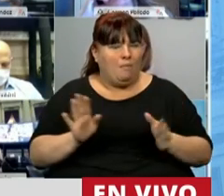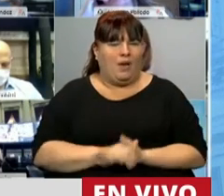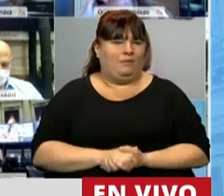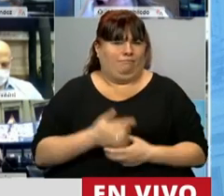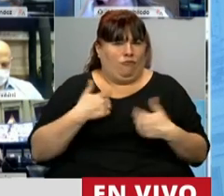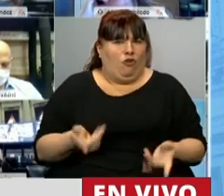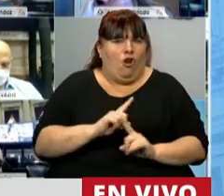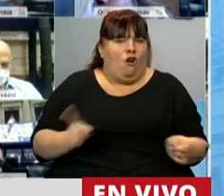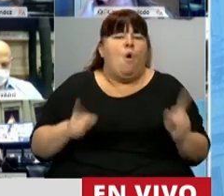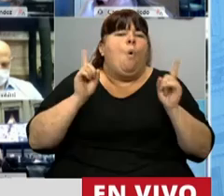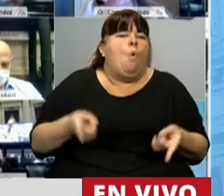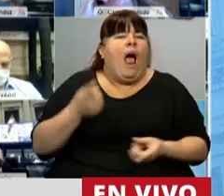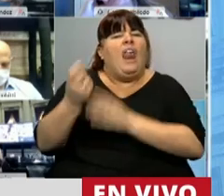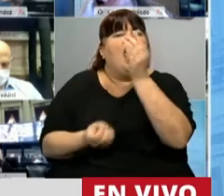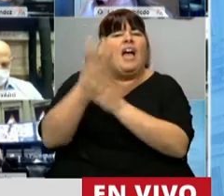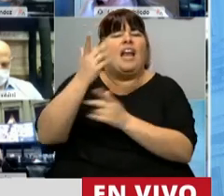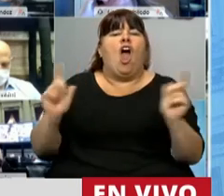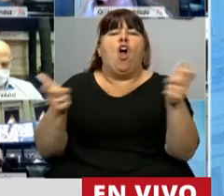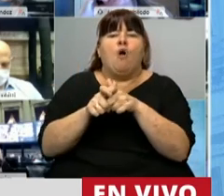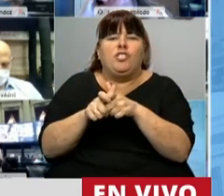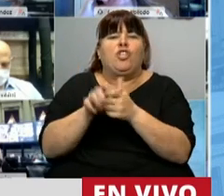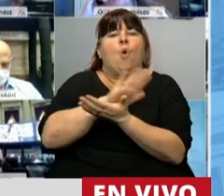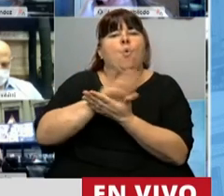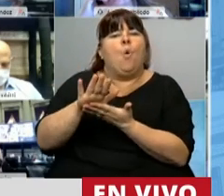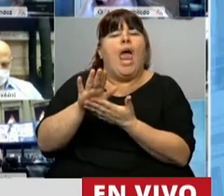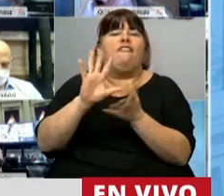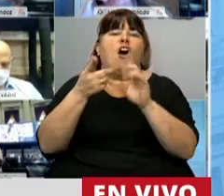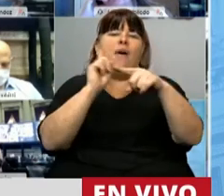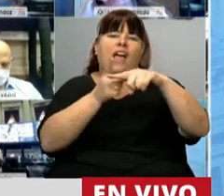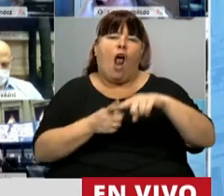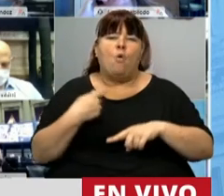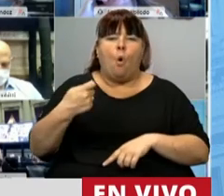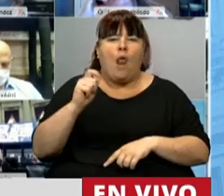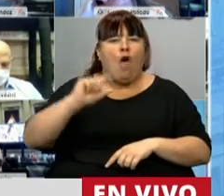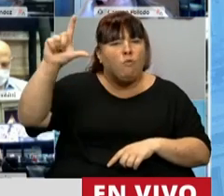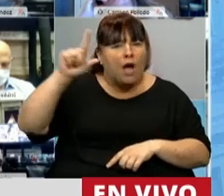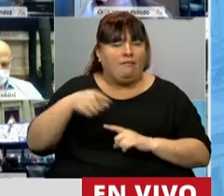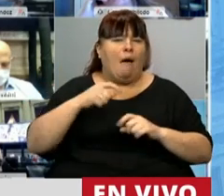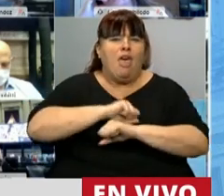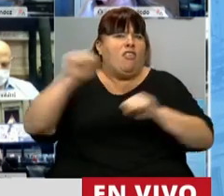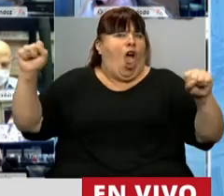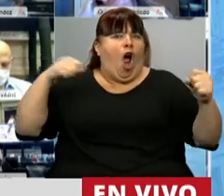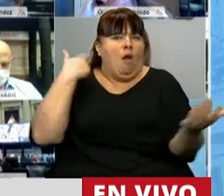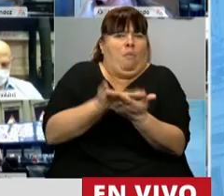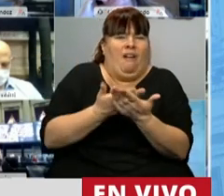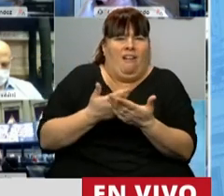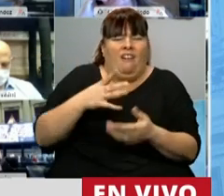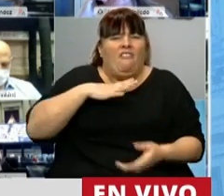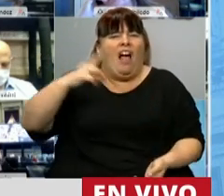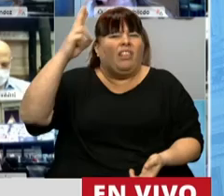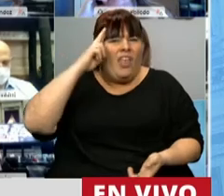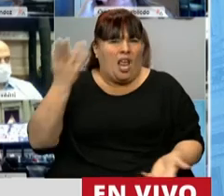inadmisible. De la misma manera que crearon una comisión para una nueva fórmula previsional y también entre gallo y medianoche faltándoles